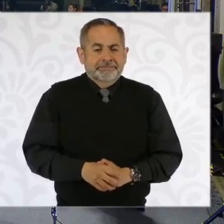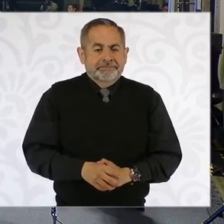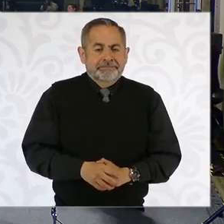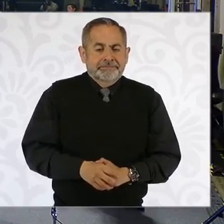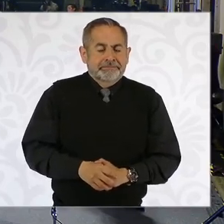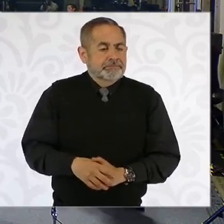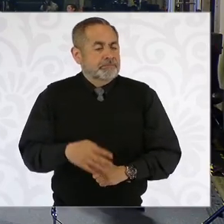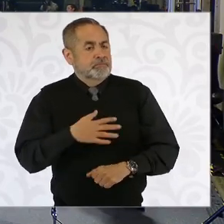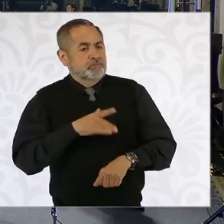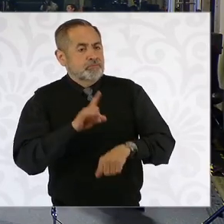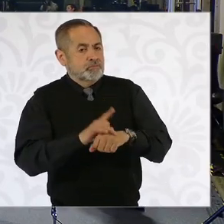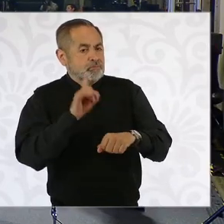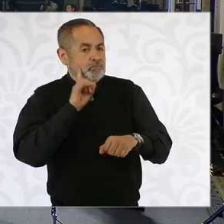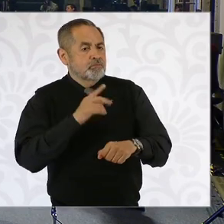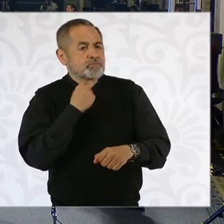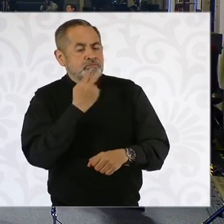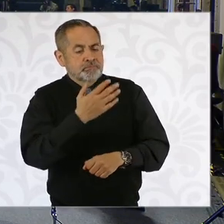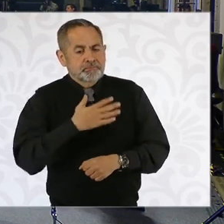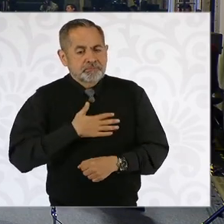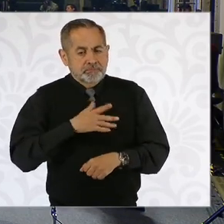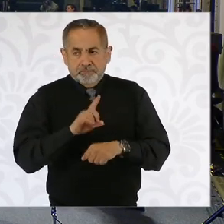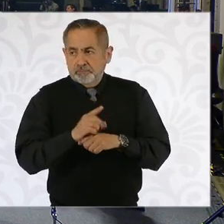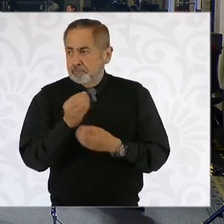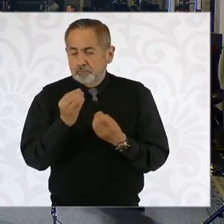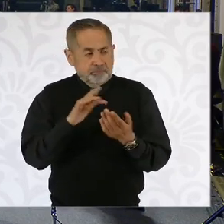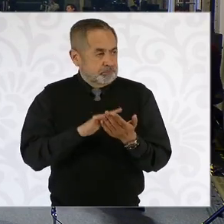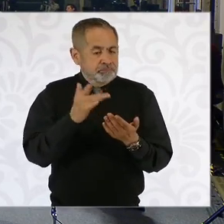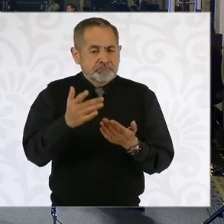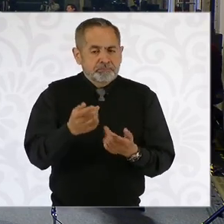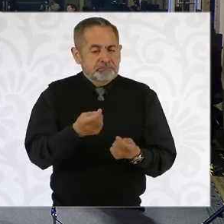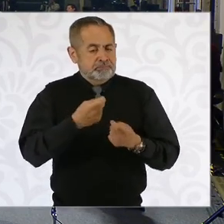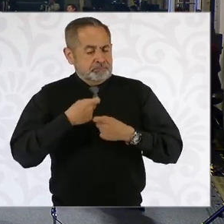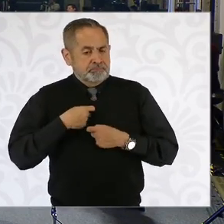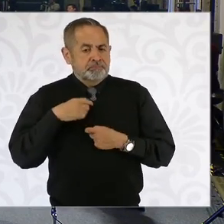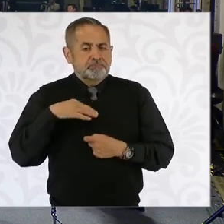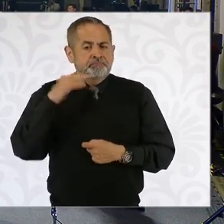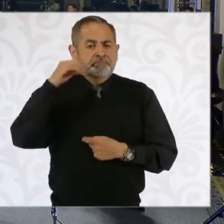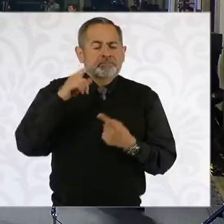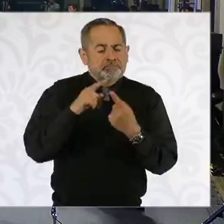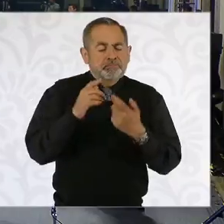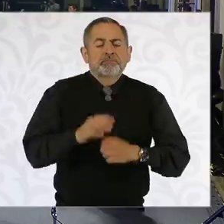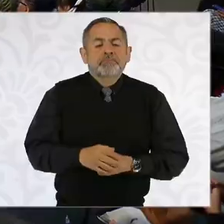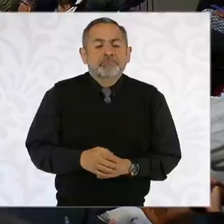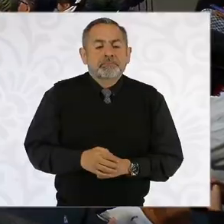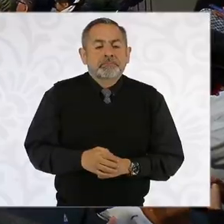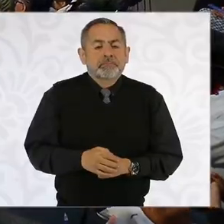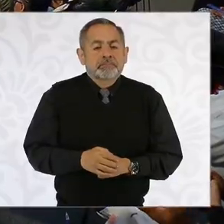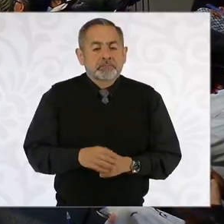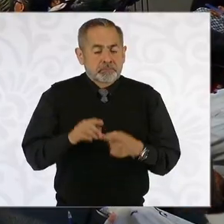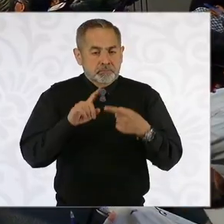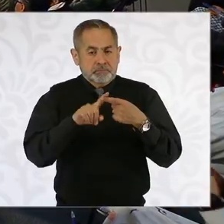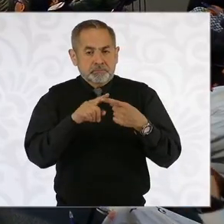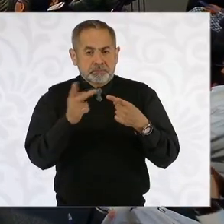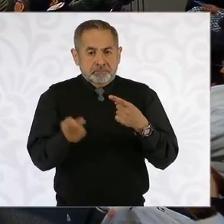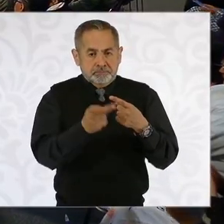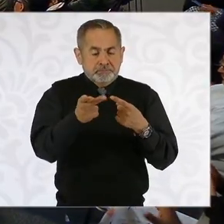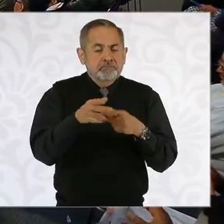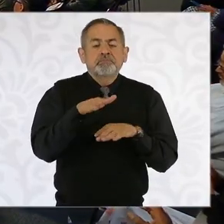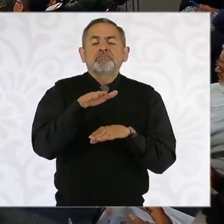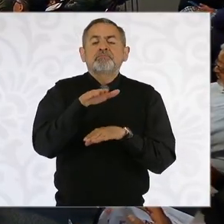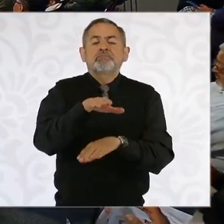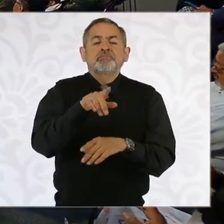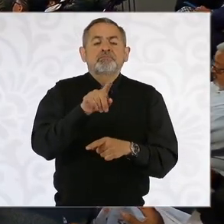Buenos días, presidenta, buenos días a todos. Muchísimas gracias por darme la palabra. Tengo, de hecho, una pregunta acerca